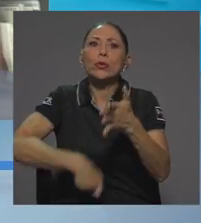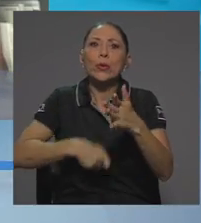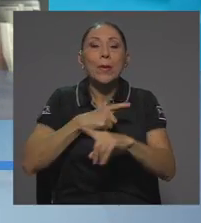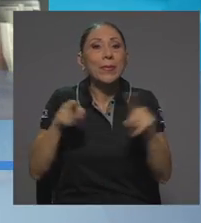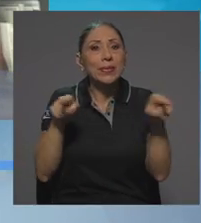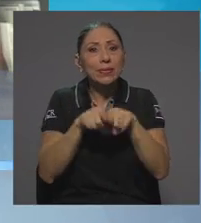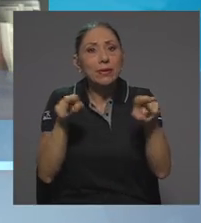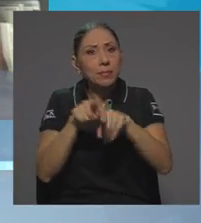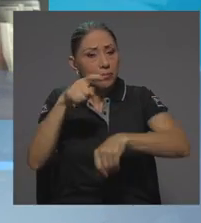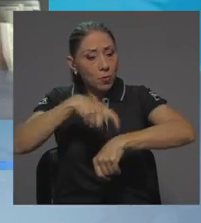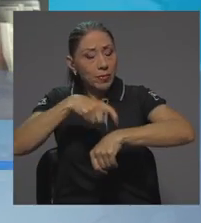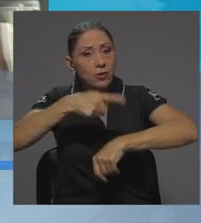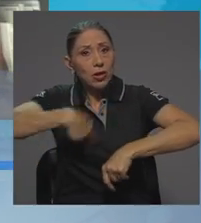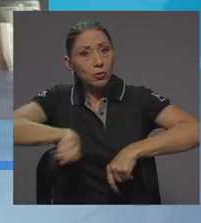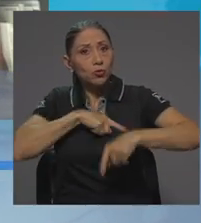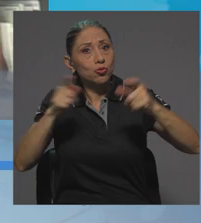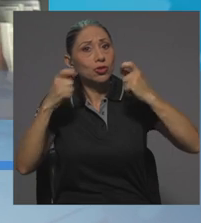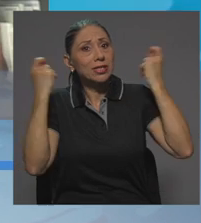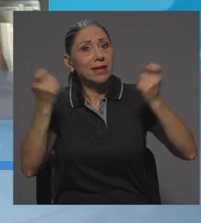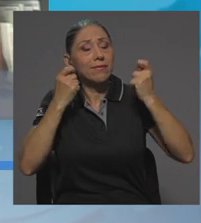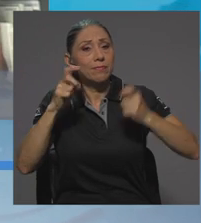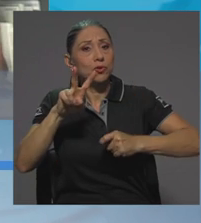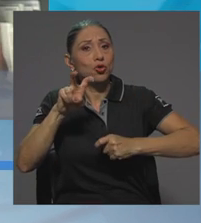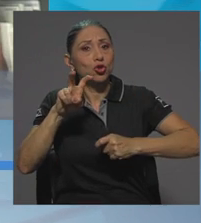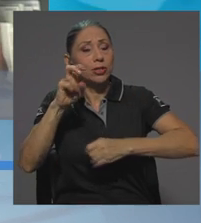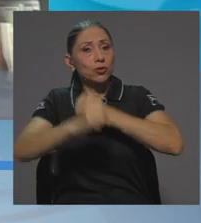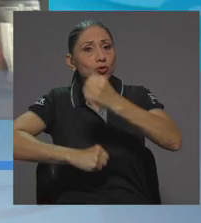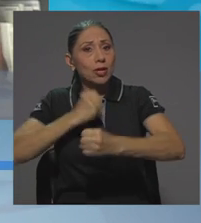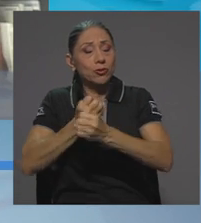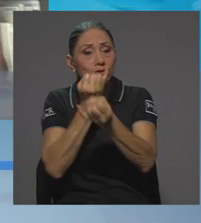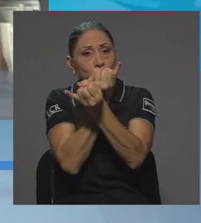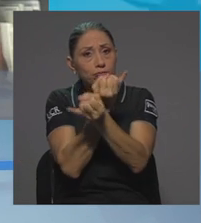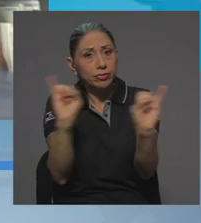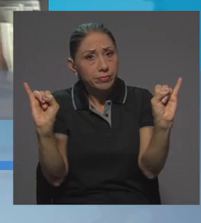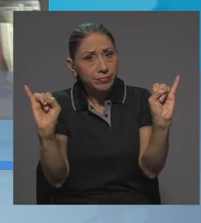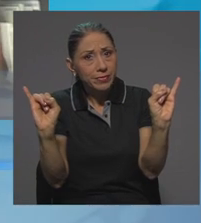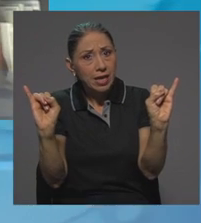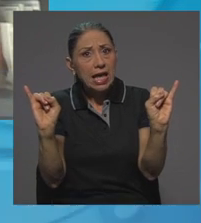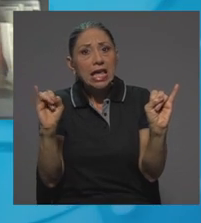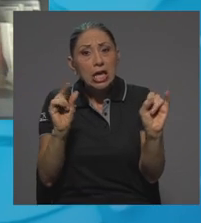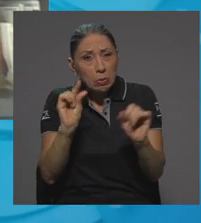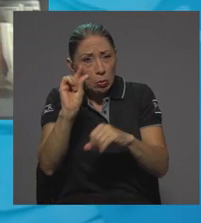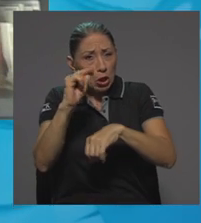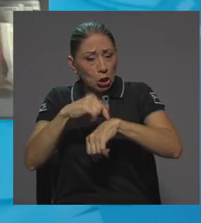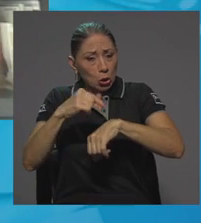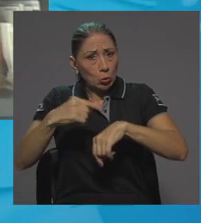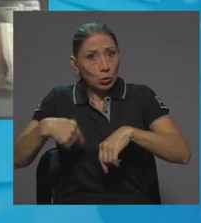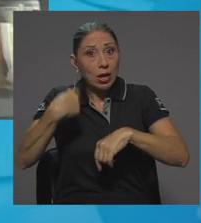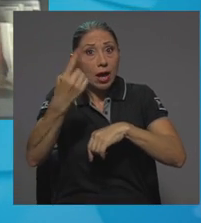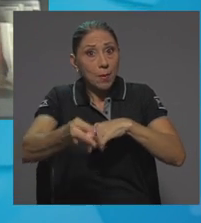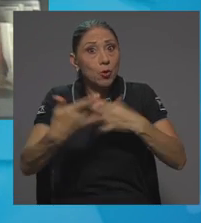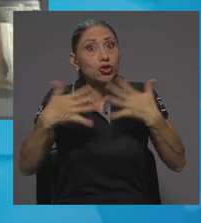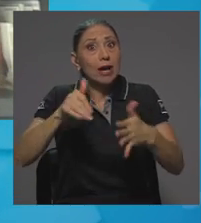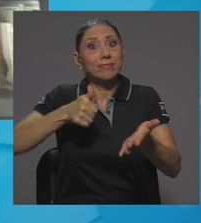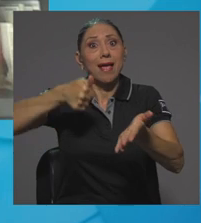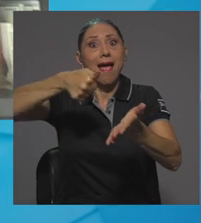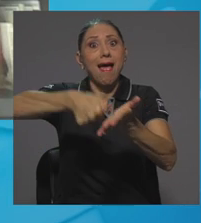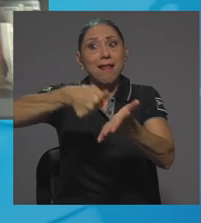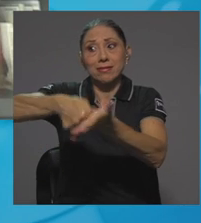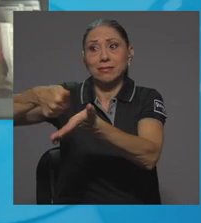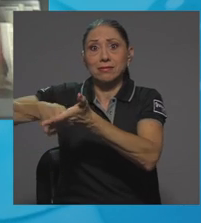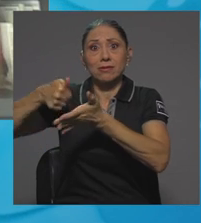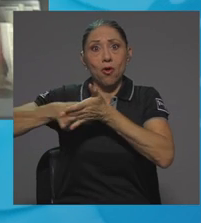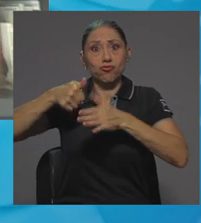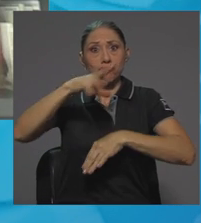celebramos este Bicentenario y estamos pronto a una elección nacional, es muy